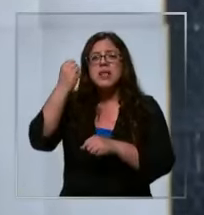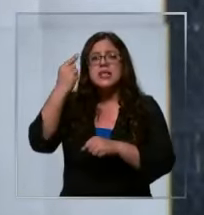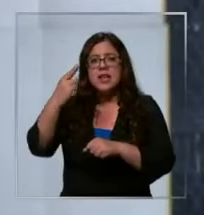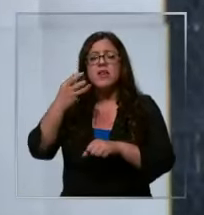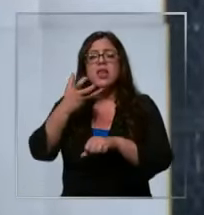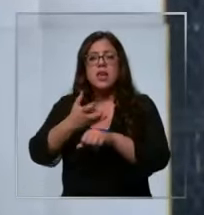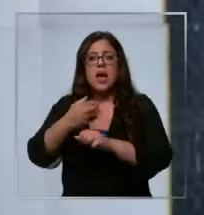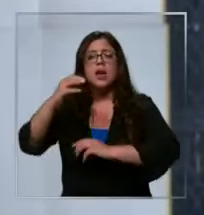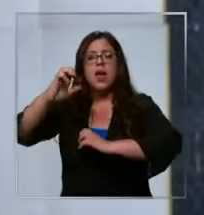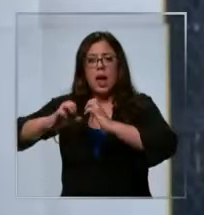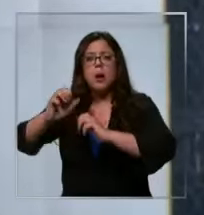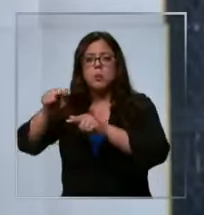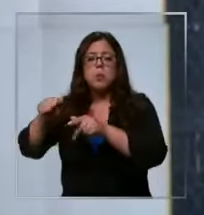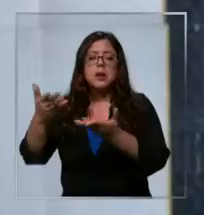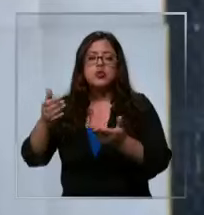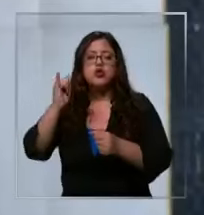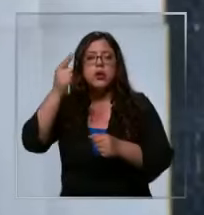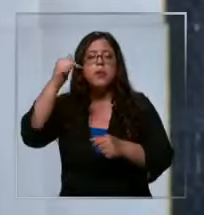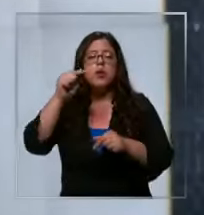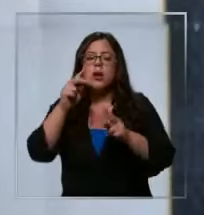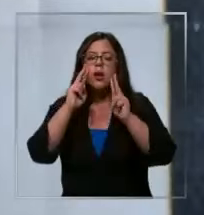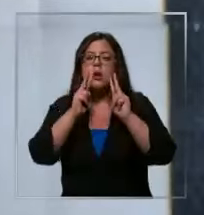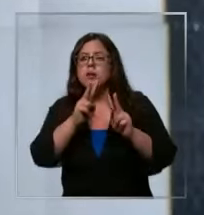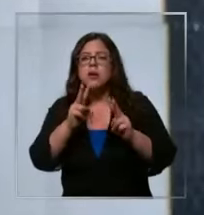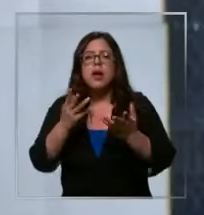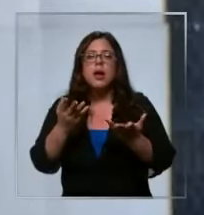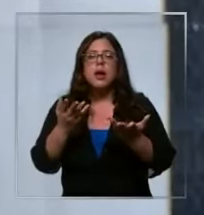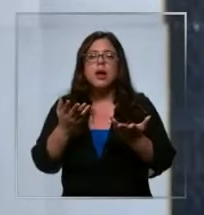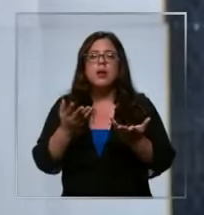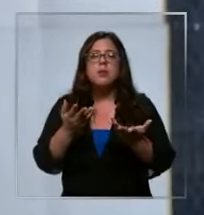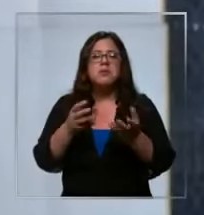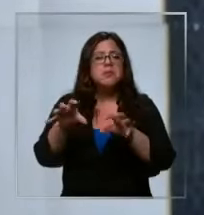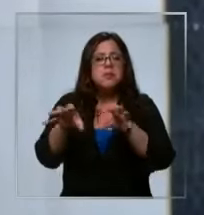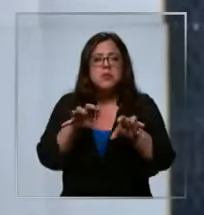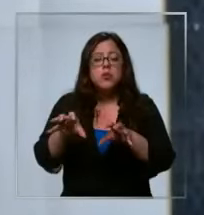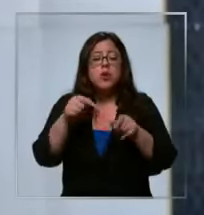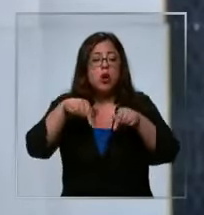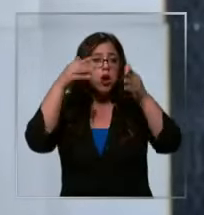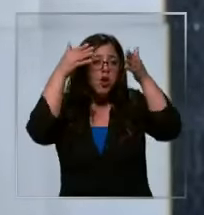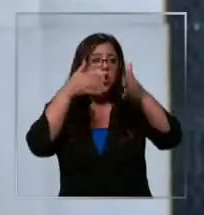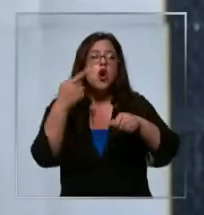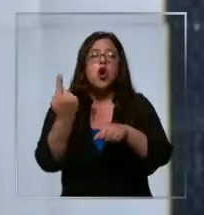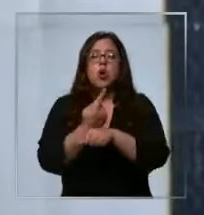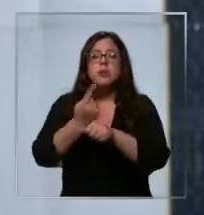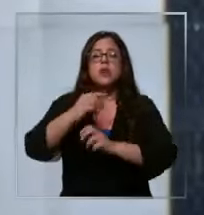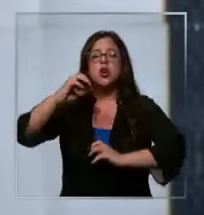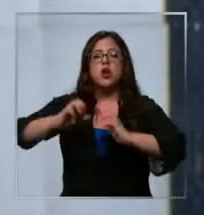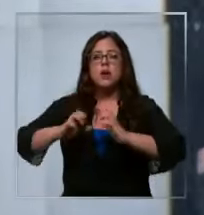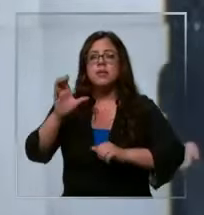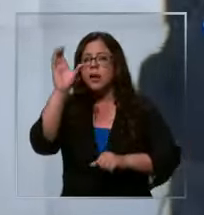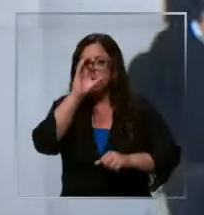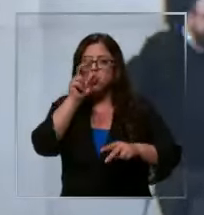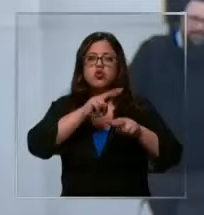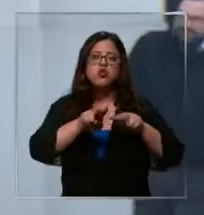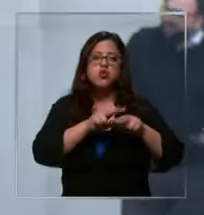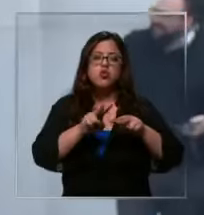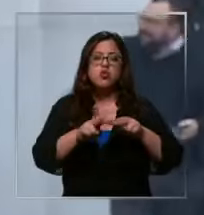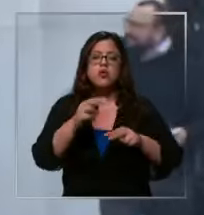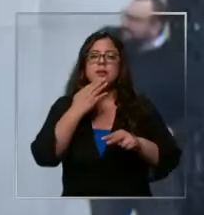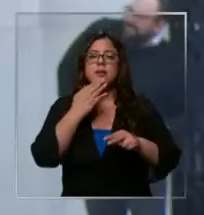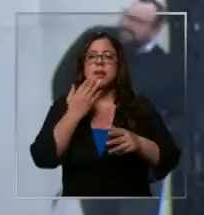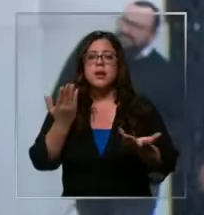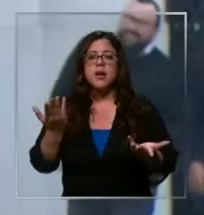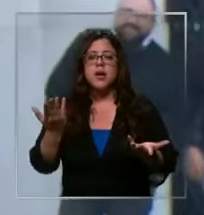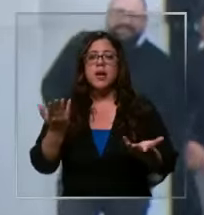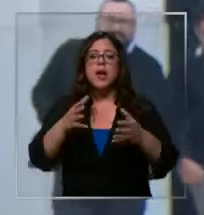determinado de forma técnica cuál es el nivel de dumping. Por ahora, nuestro foco es conversar con la empresa, buscar soluciones y de esa